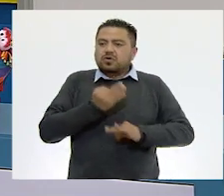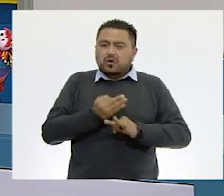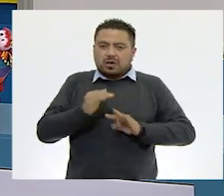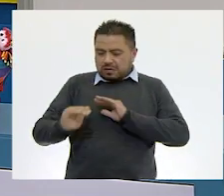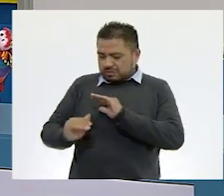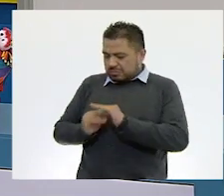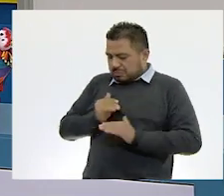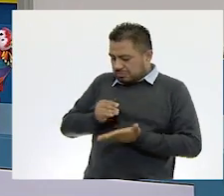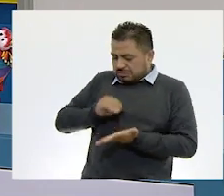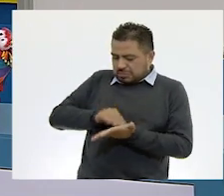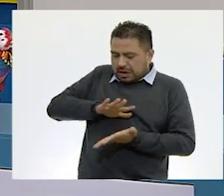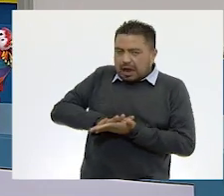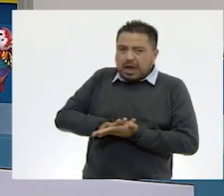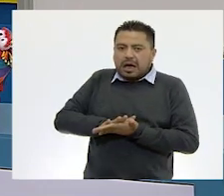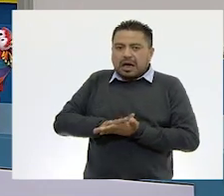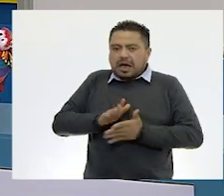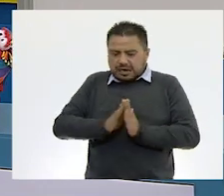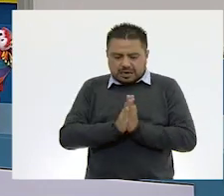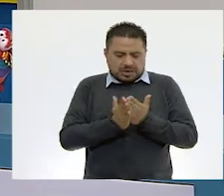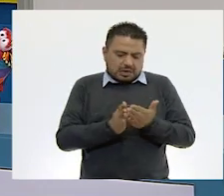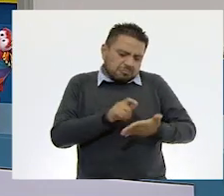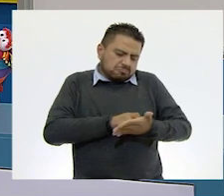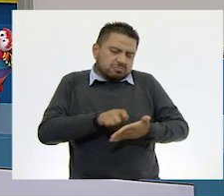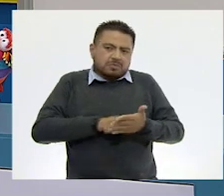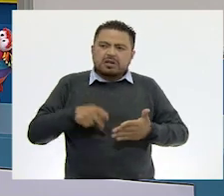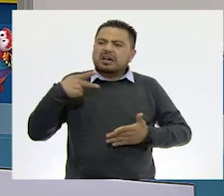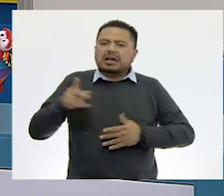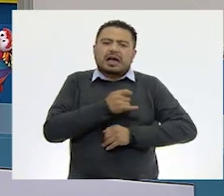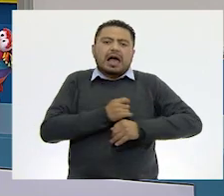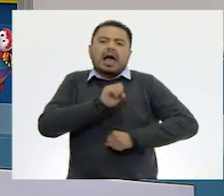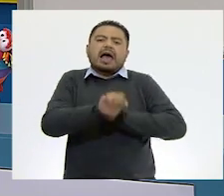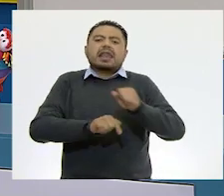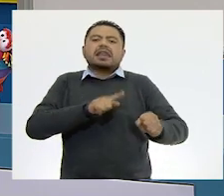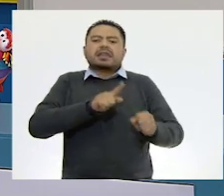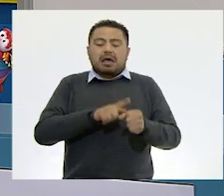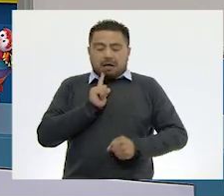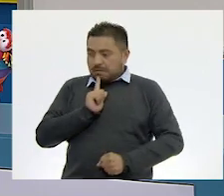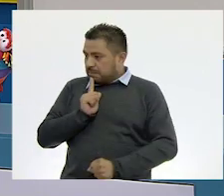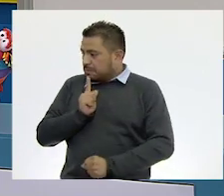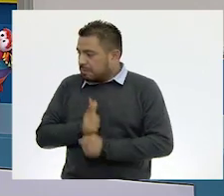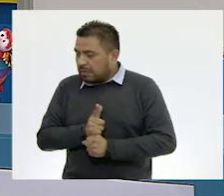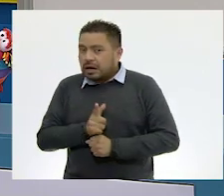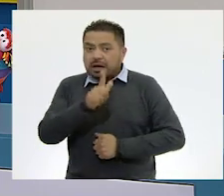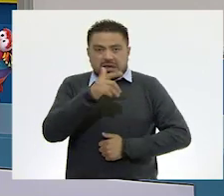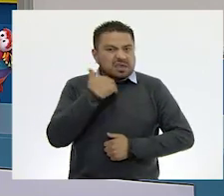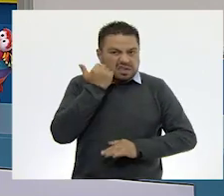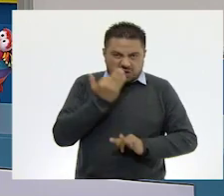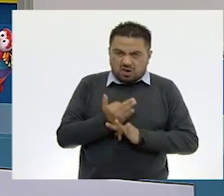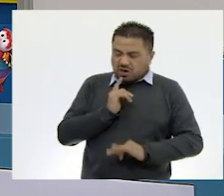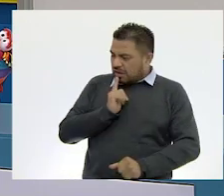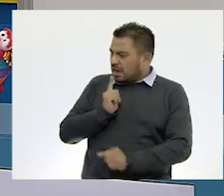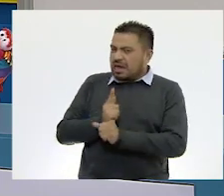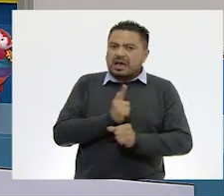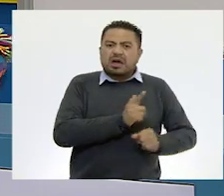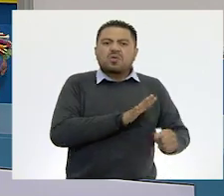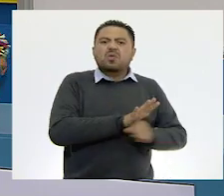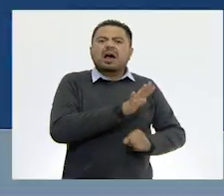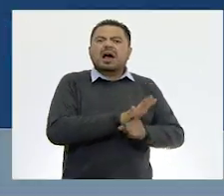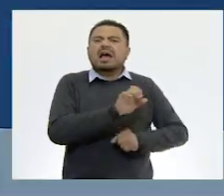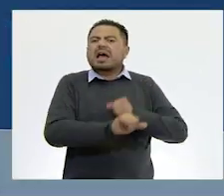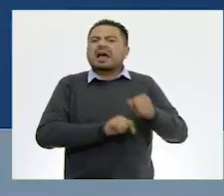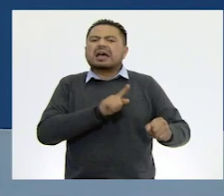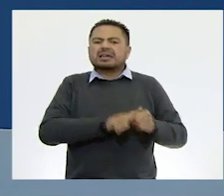llegar su registro de su diario de campo, de un animal que observó. ¿Quieren adivinar de qué animal se trata?